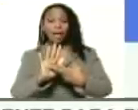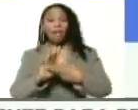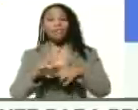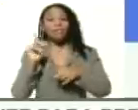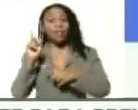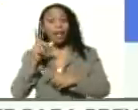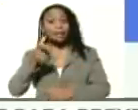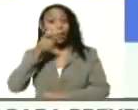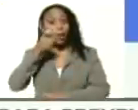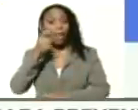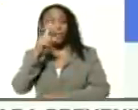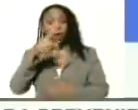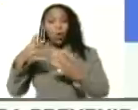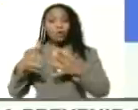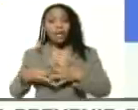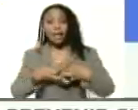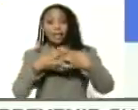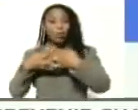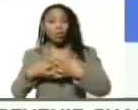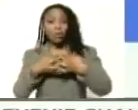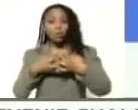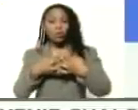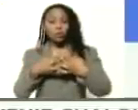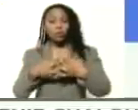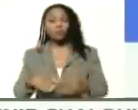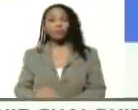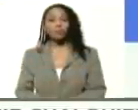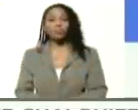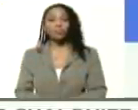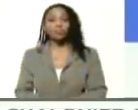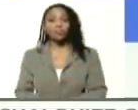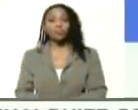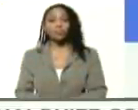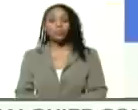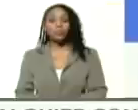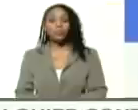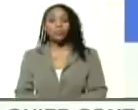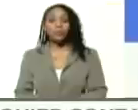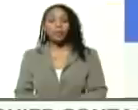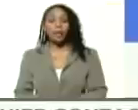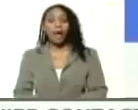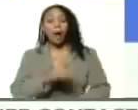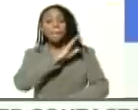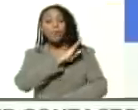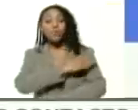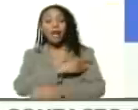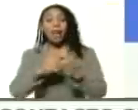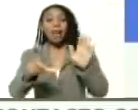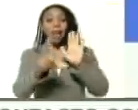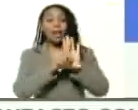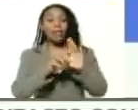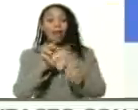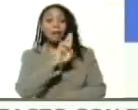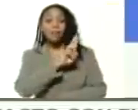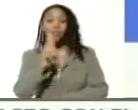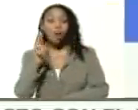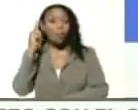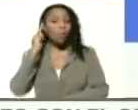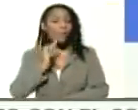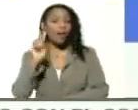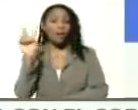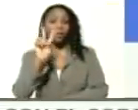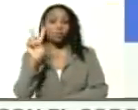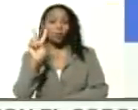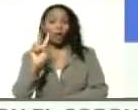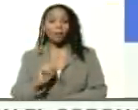seguridad de los Estados Unidos de Norteamérica. El Poder Legislativo de la República Bolivariana de Venezuela.